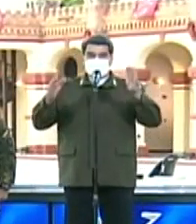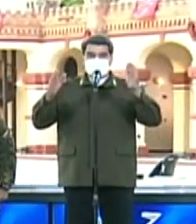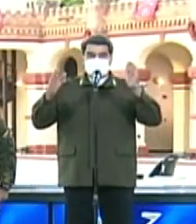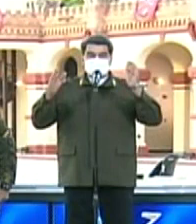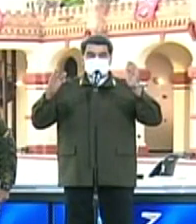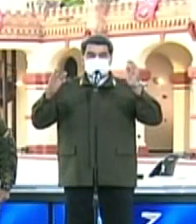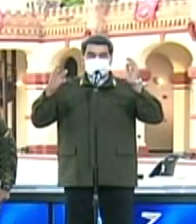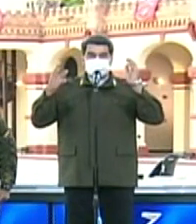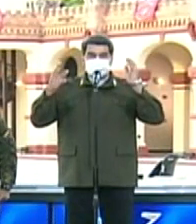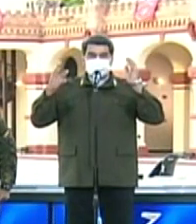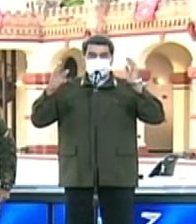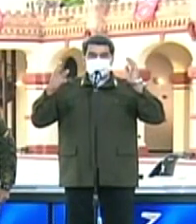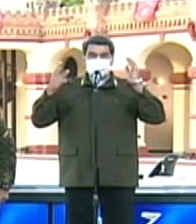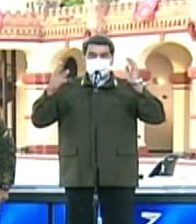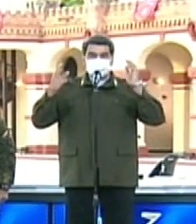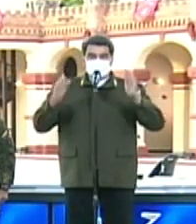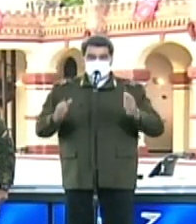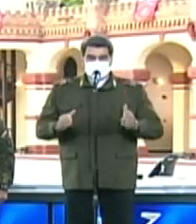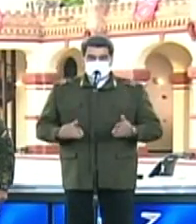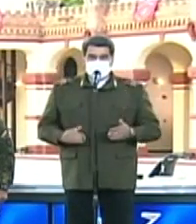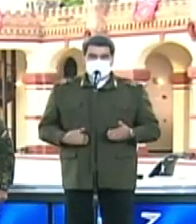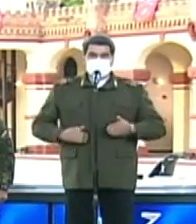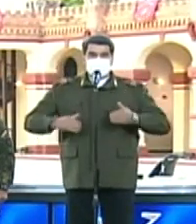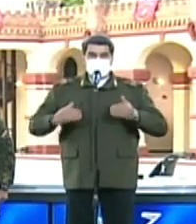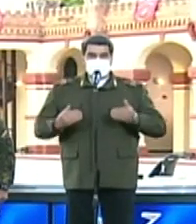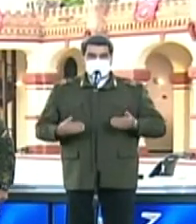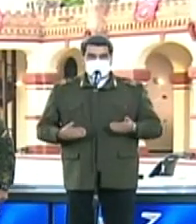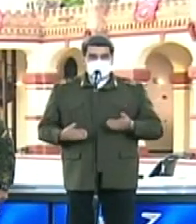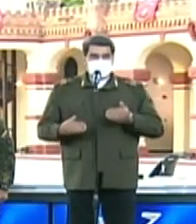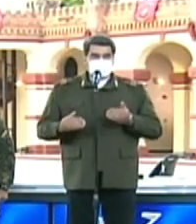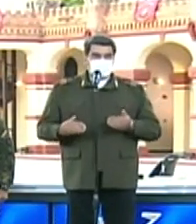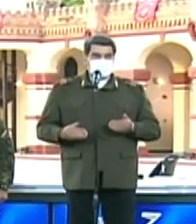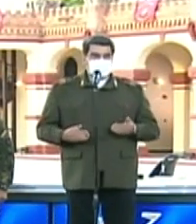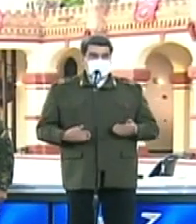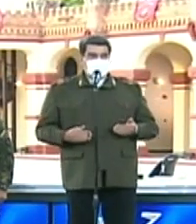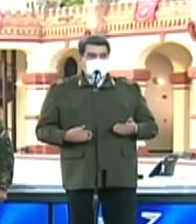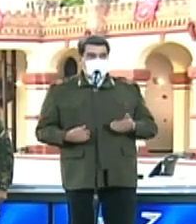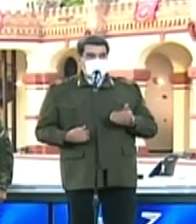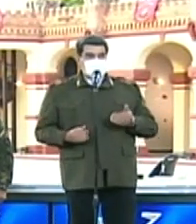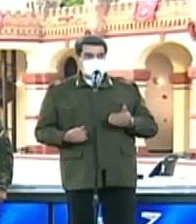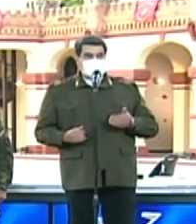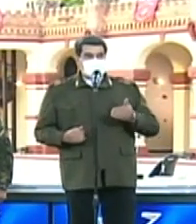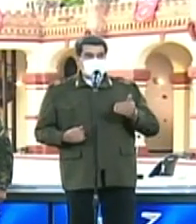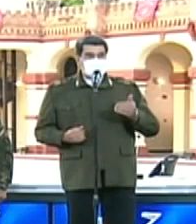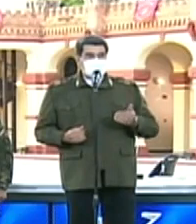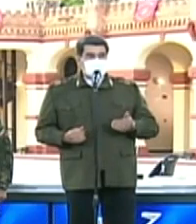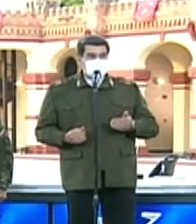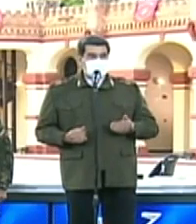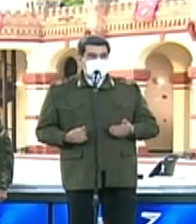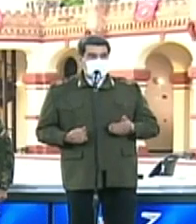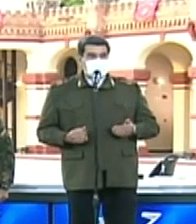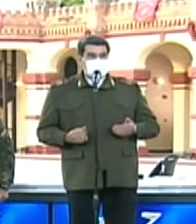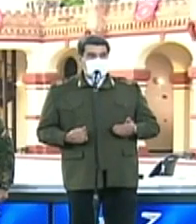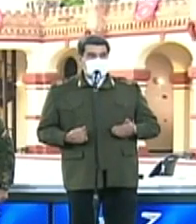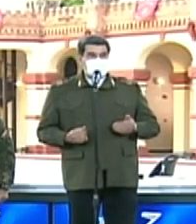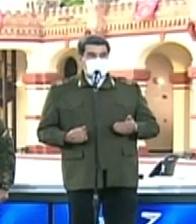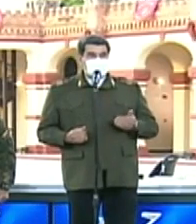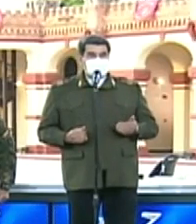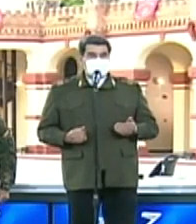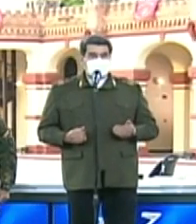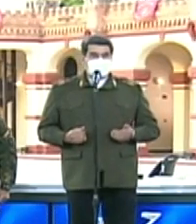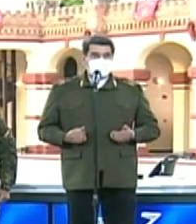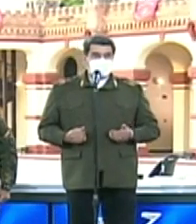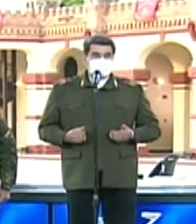cuales nos contamos de manera directa, en vivo y directo. Las ADI 122, la ADI